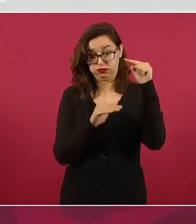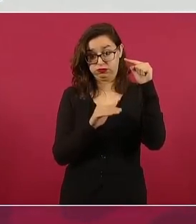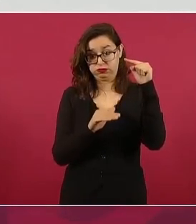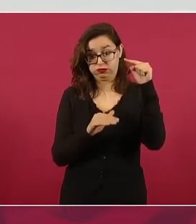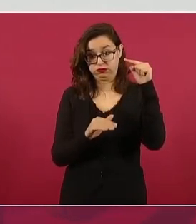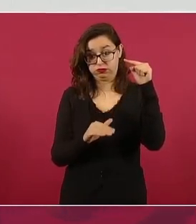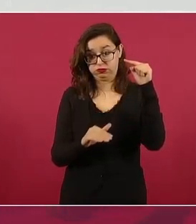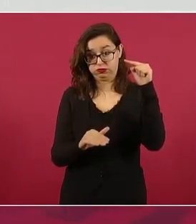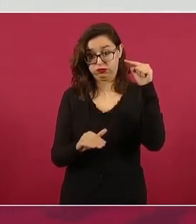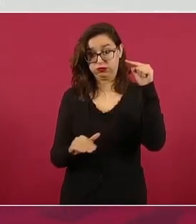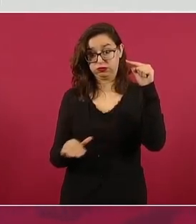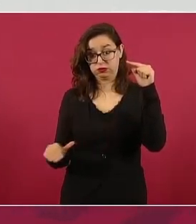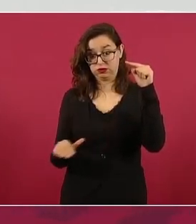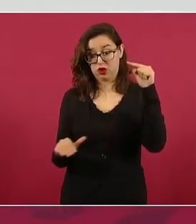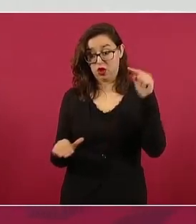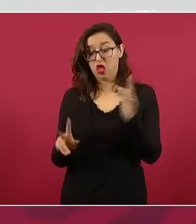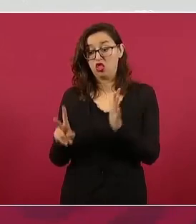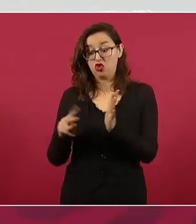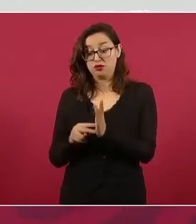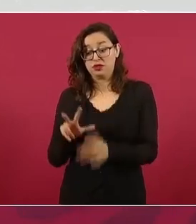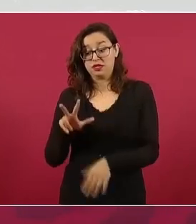aquí llegamos nosotros